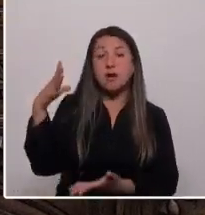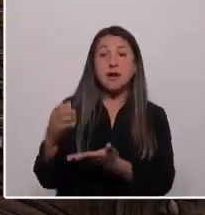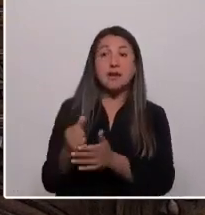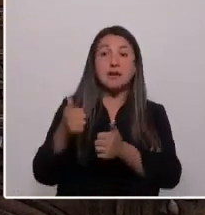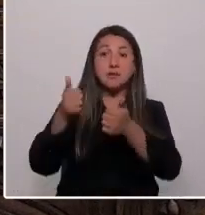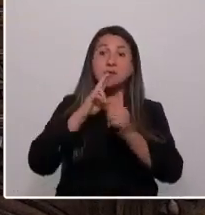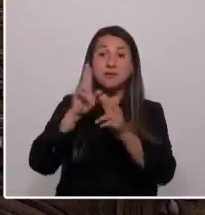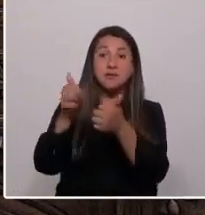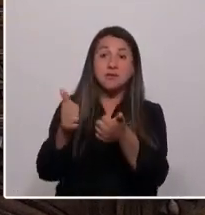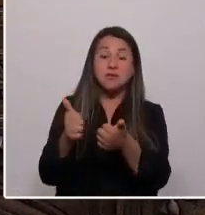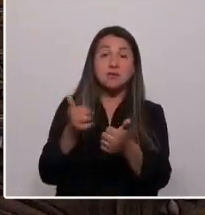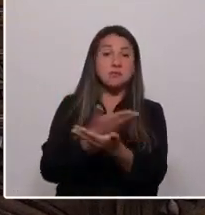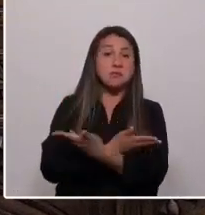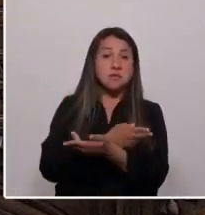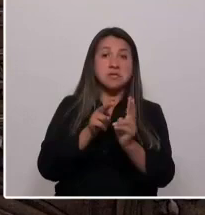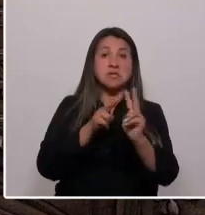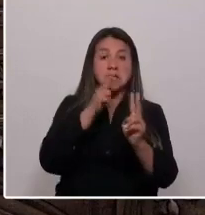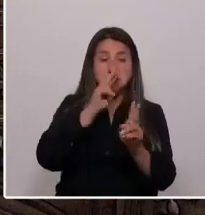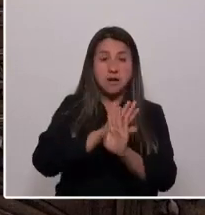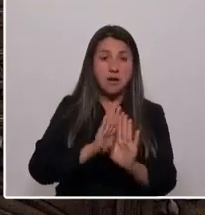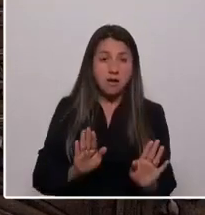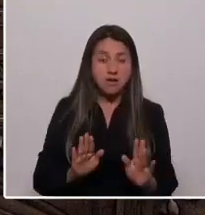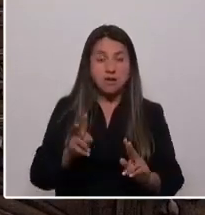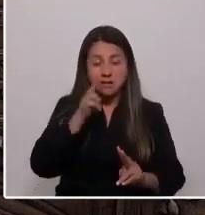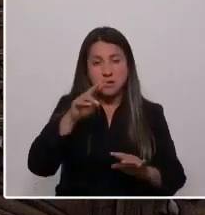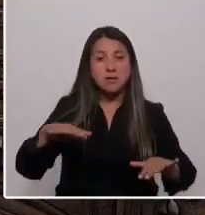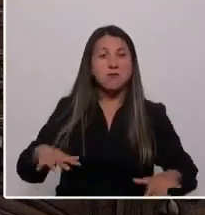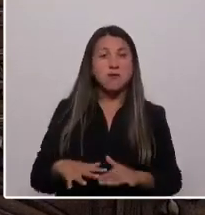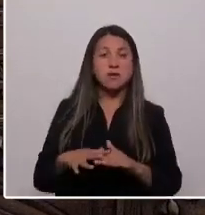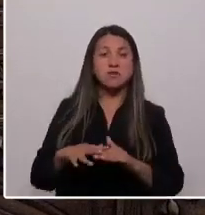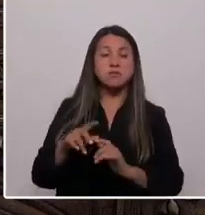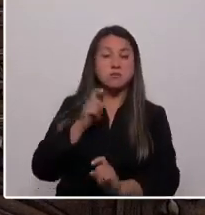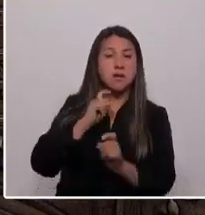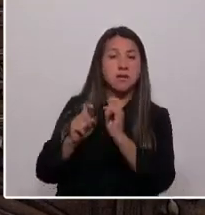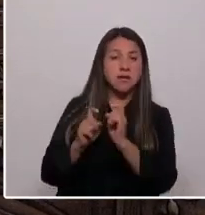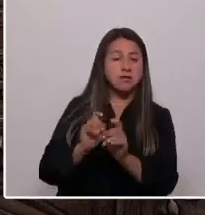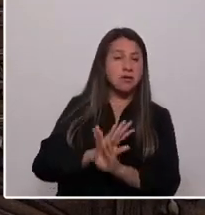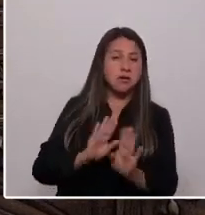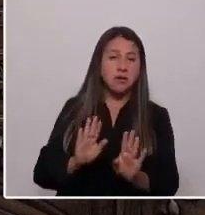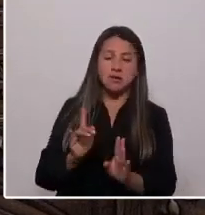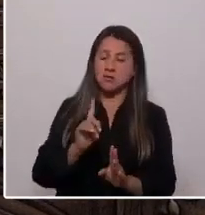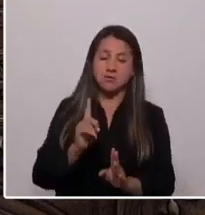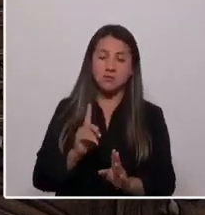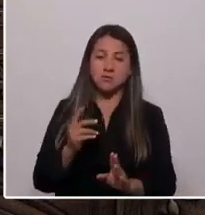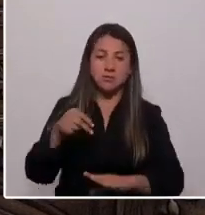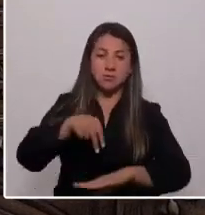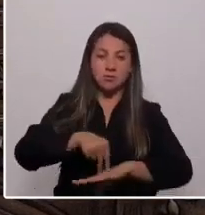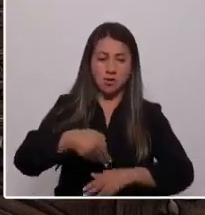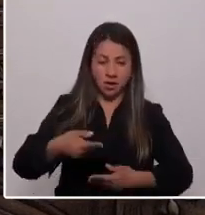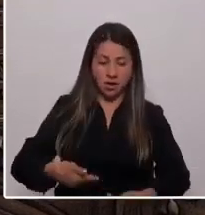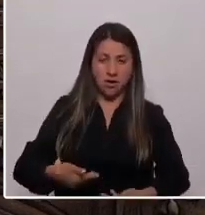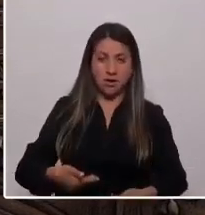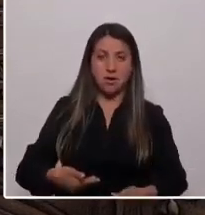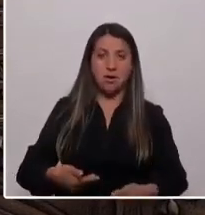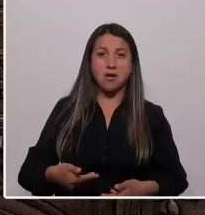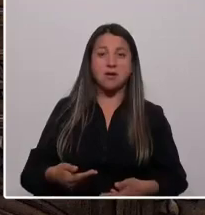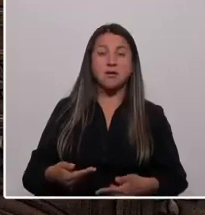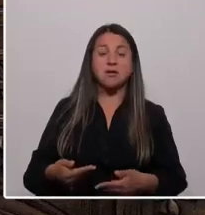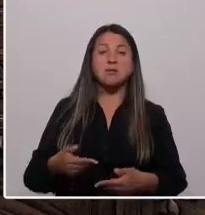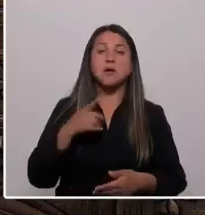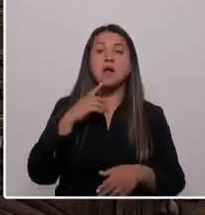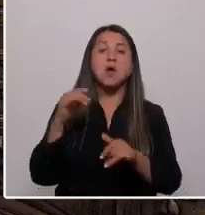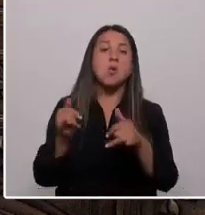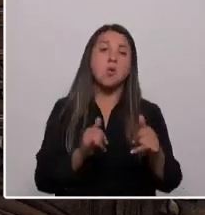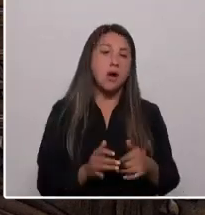trabajo, sin esfuerzo, sin riesgo. No estoy aquí para jugar con las precarias condiciones sociales